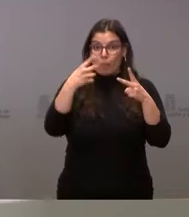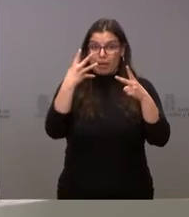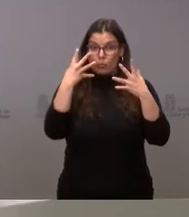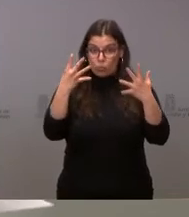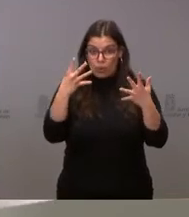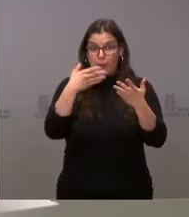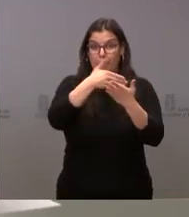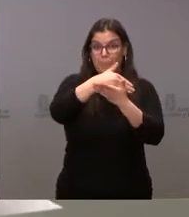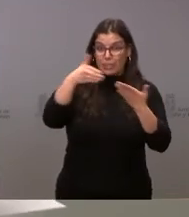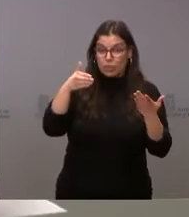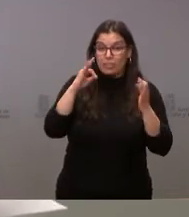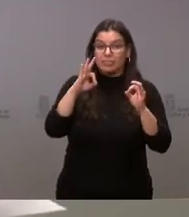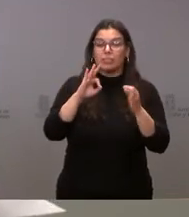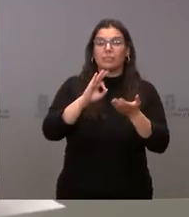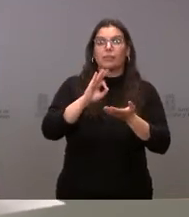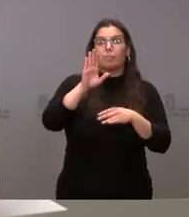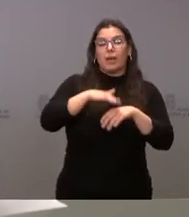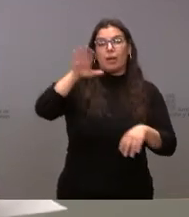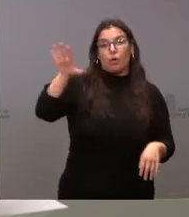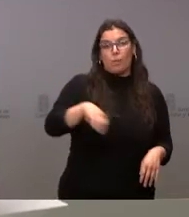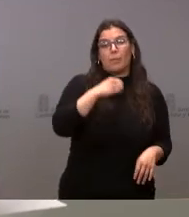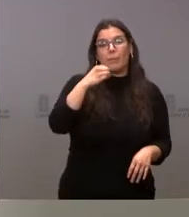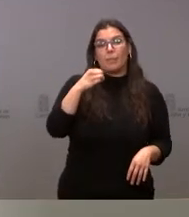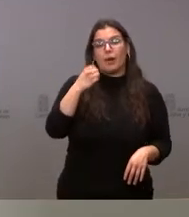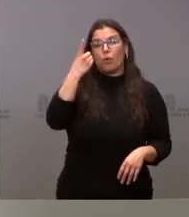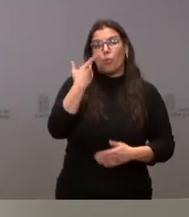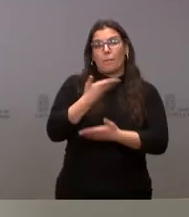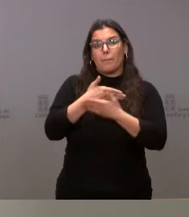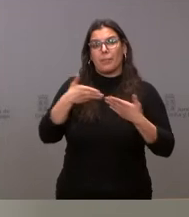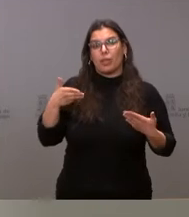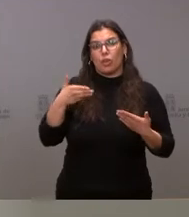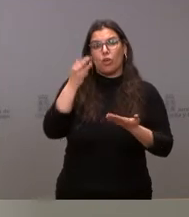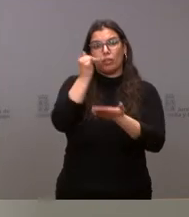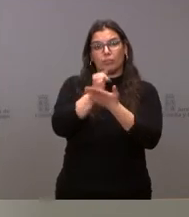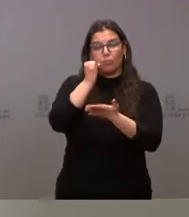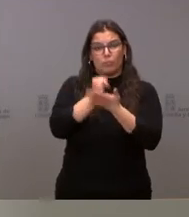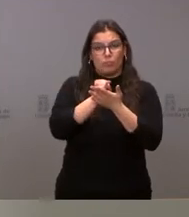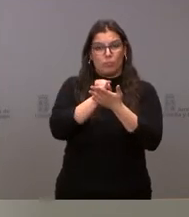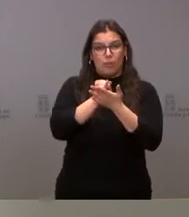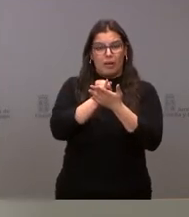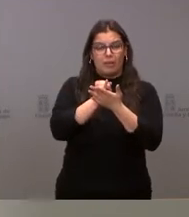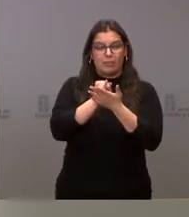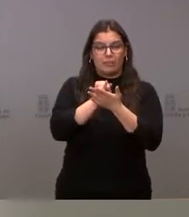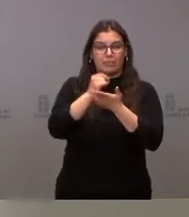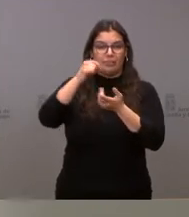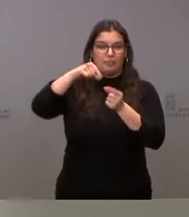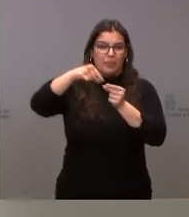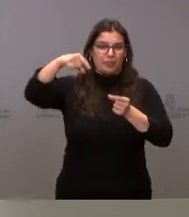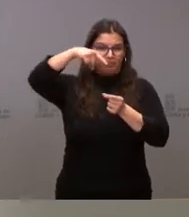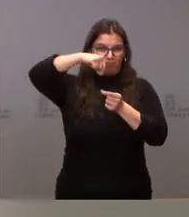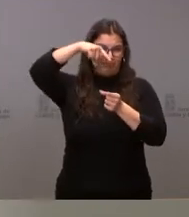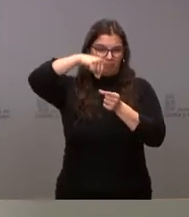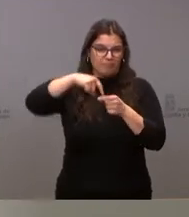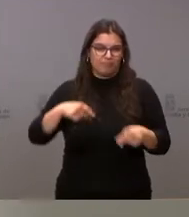para la adquisición de un millón de test de antígenos. Este es un elemento también